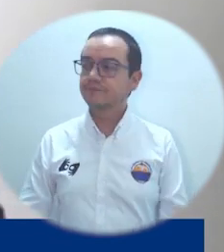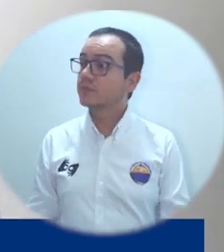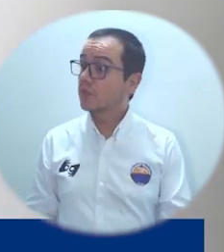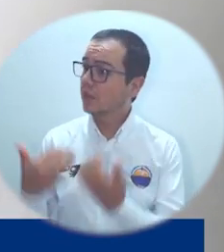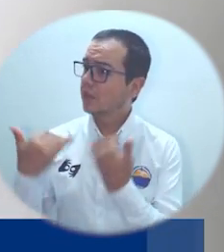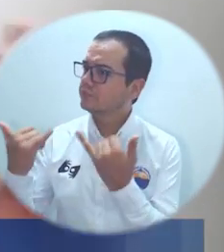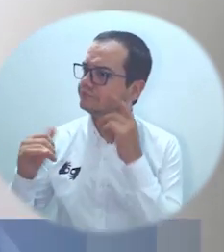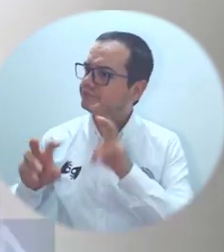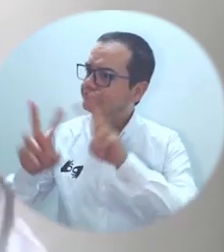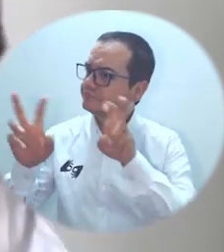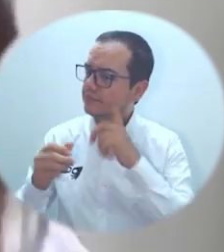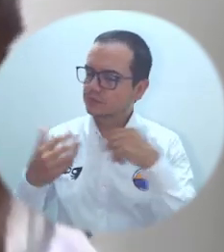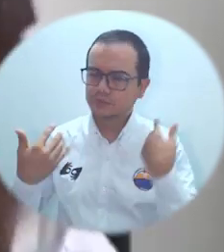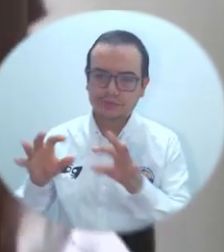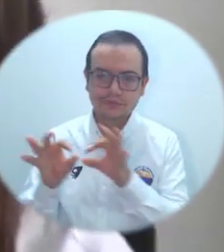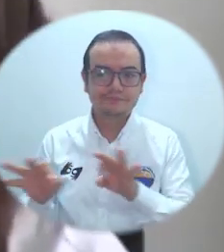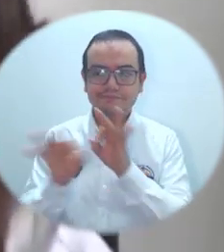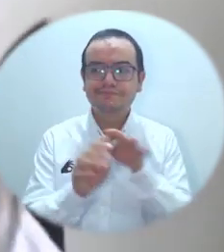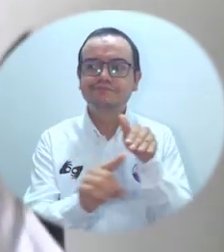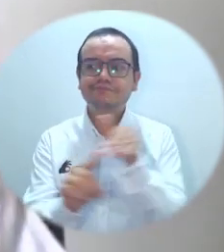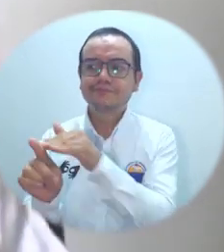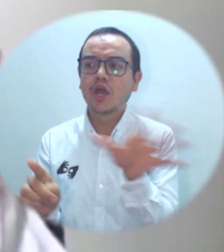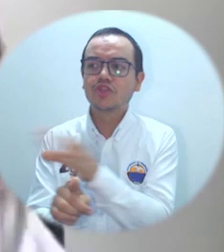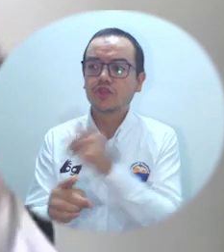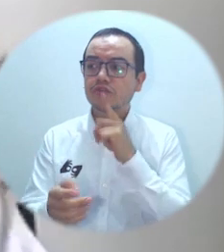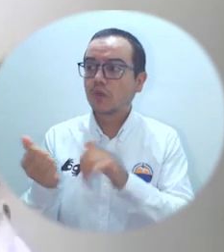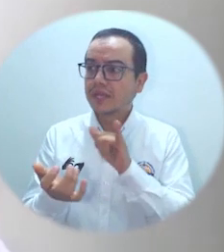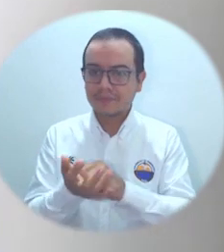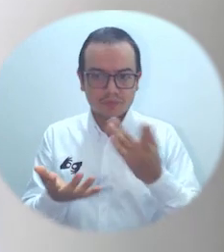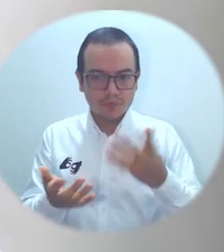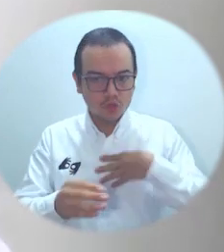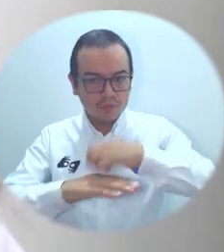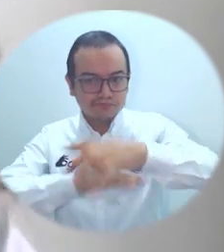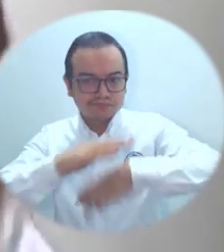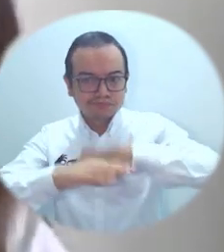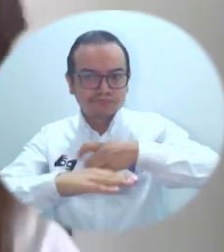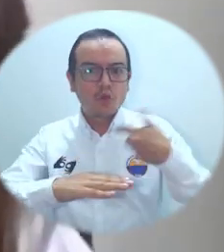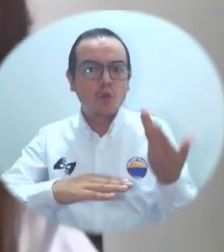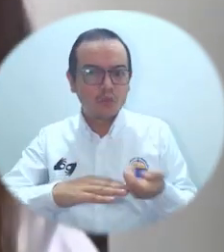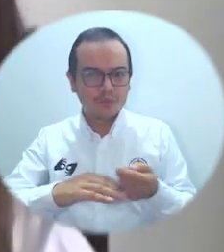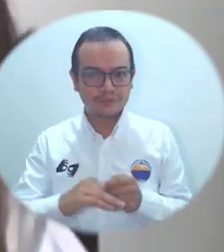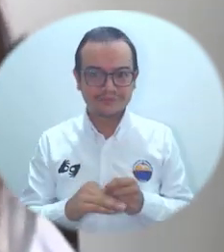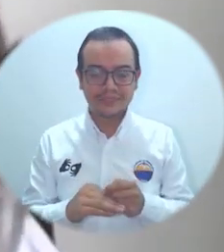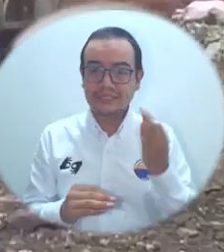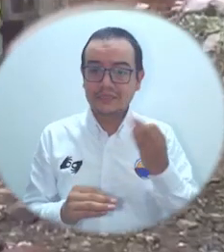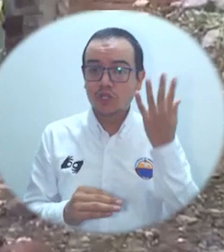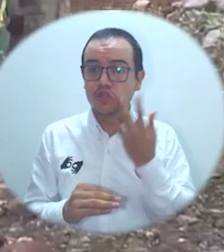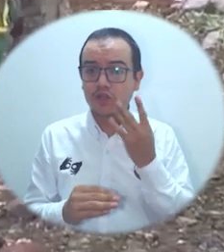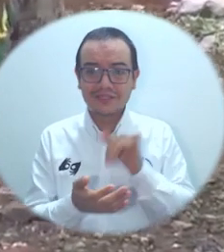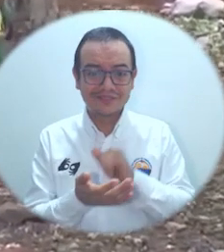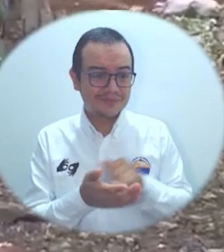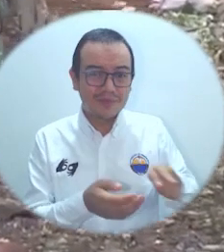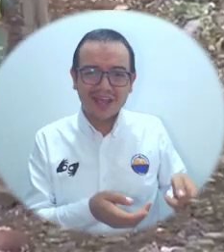importa todo, como es la gestión integral de los residuos sólidos. Diariamente a los sitios de disposición final, más conocidos como relleno